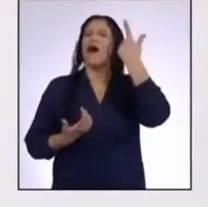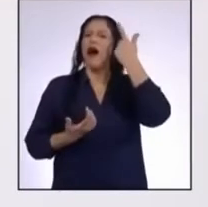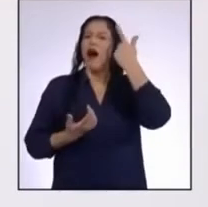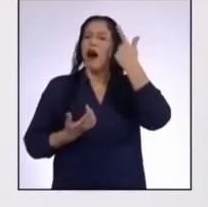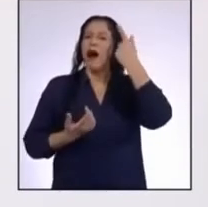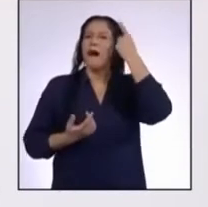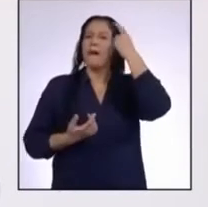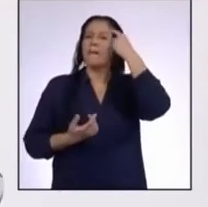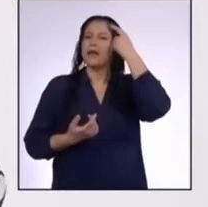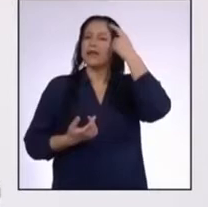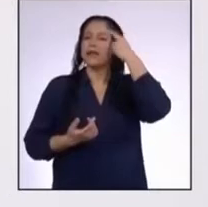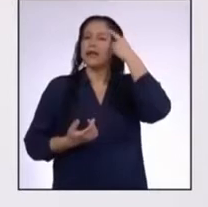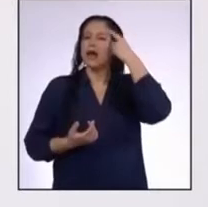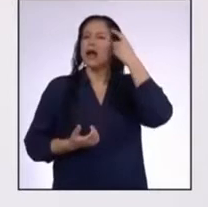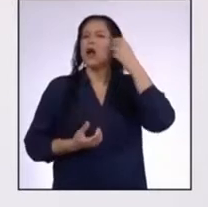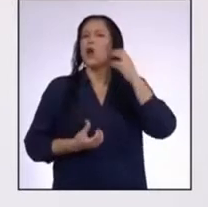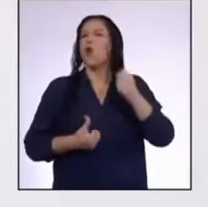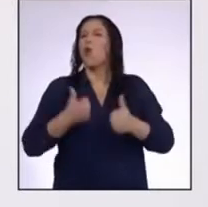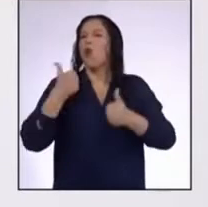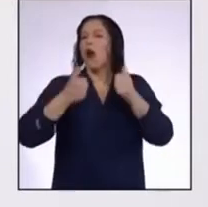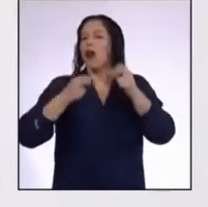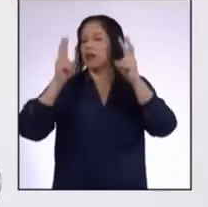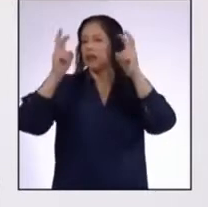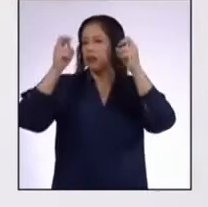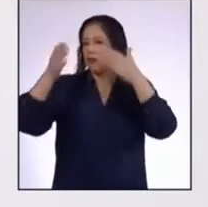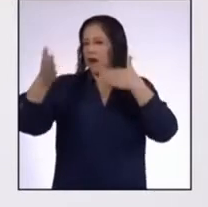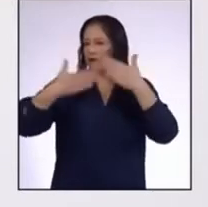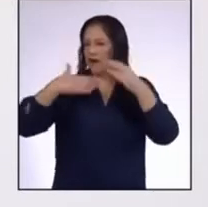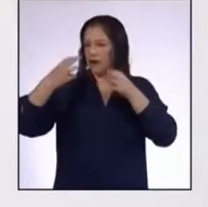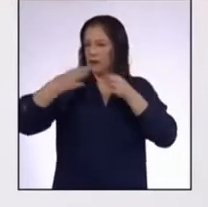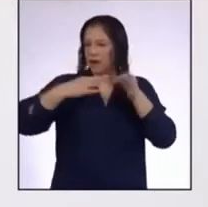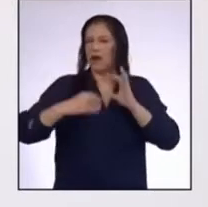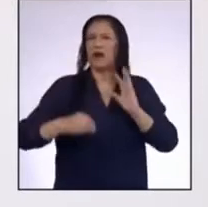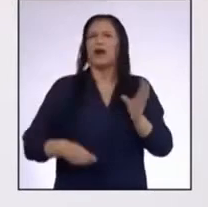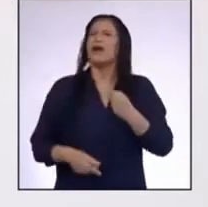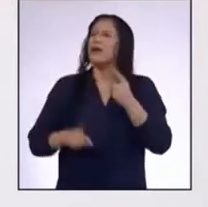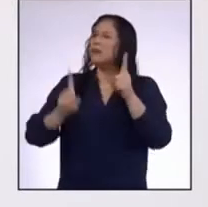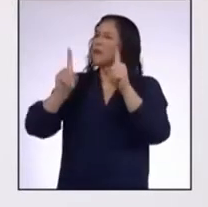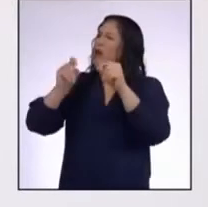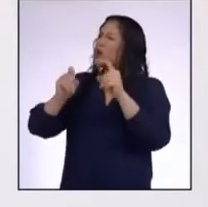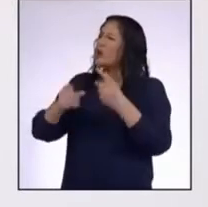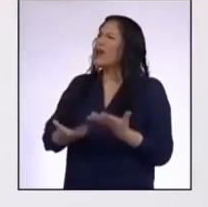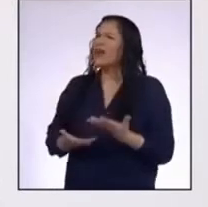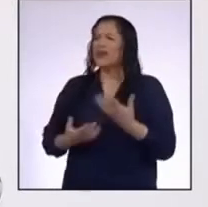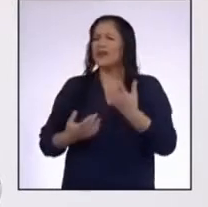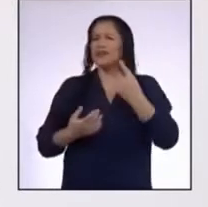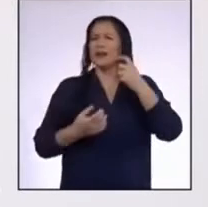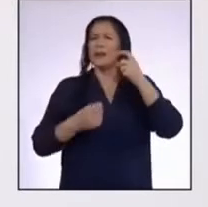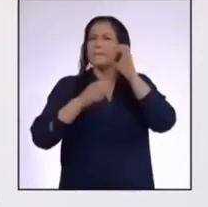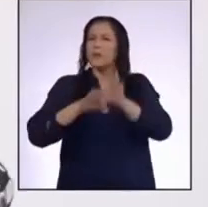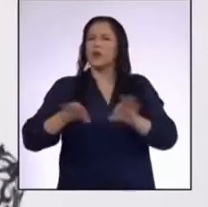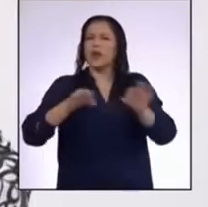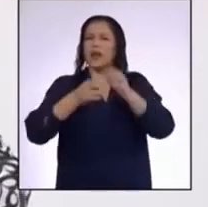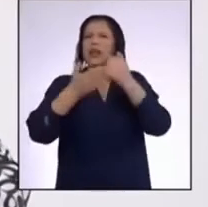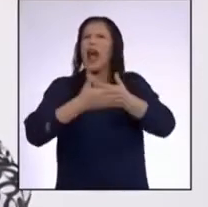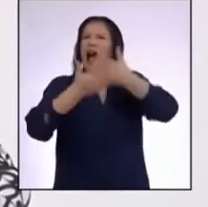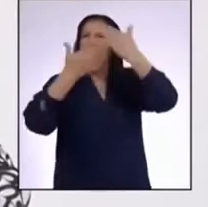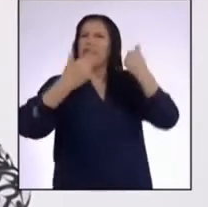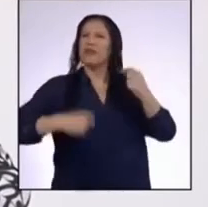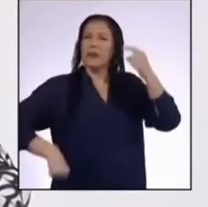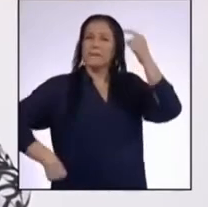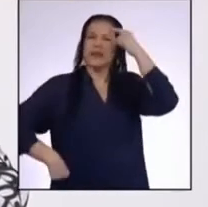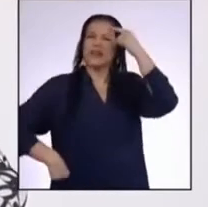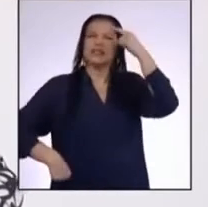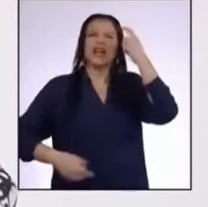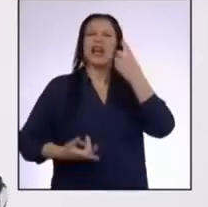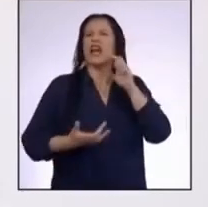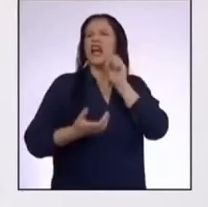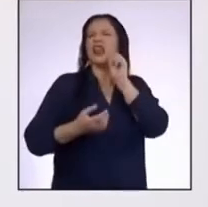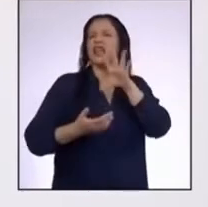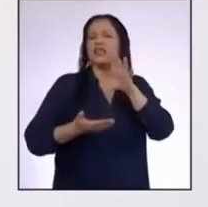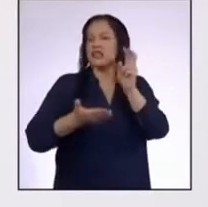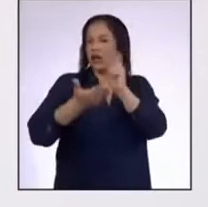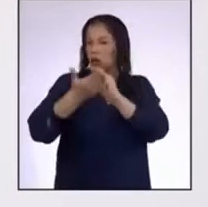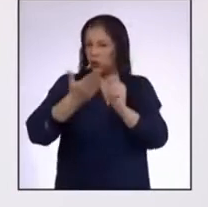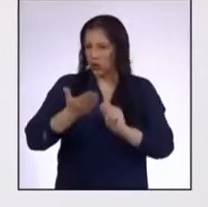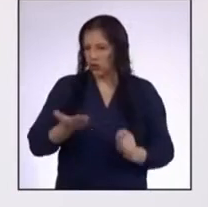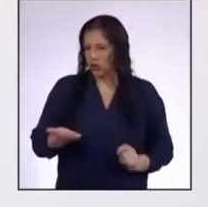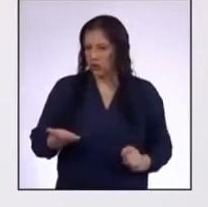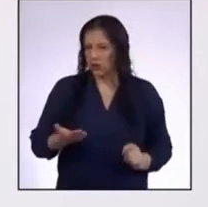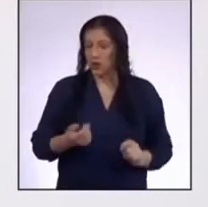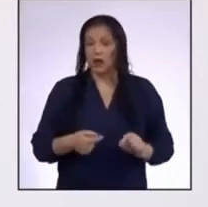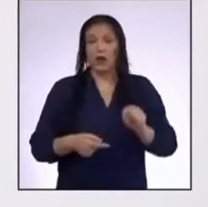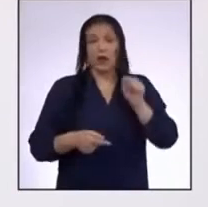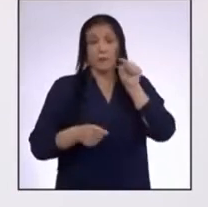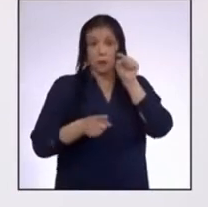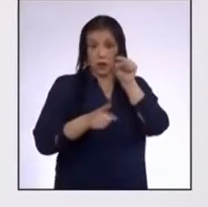sobre qué hablará ¿Por qué será importante predecir sobre qué tratará un texto? Porque